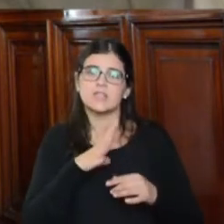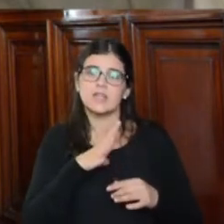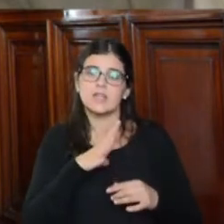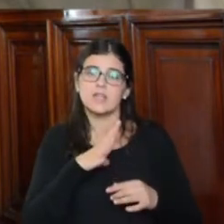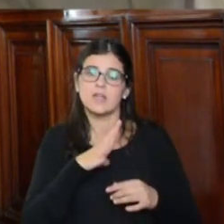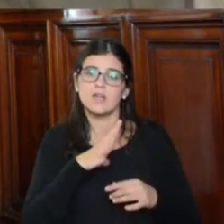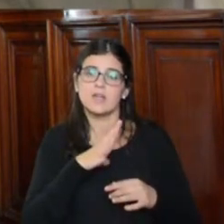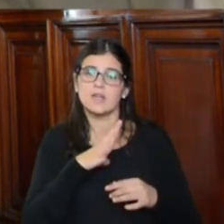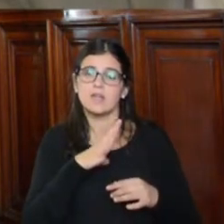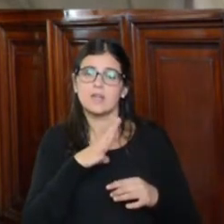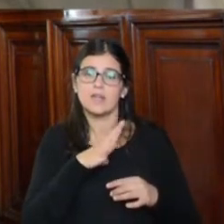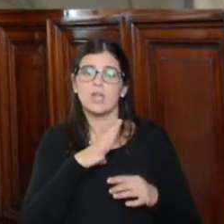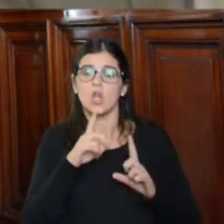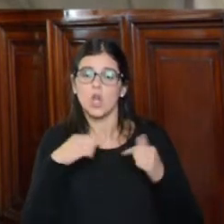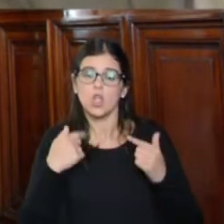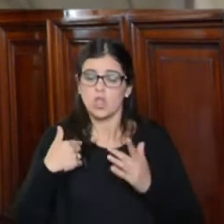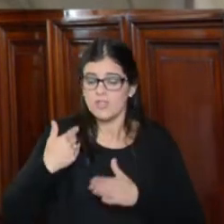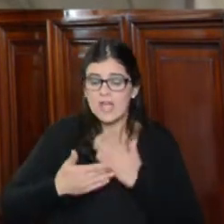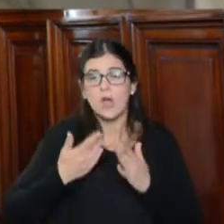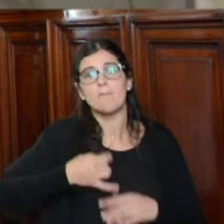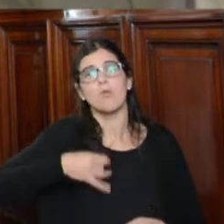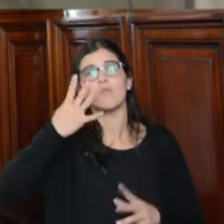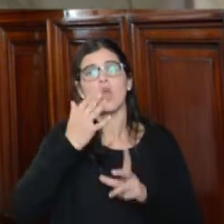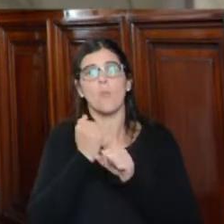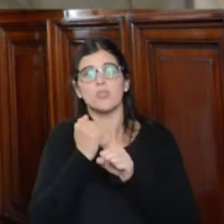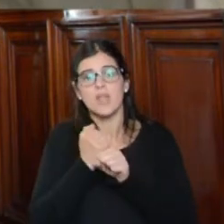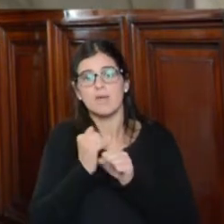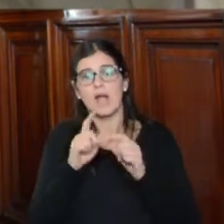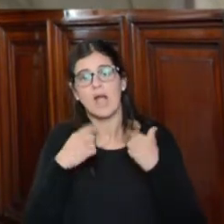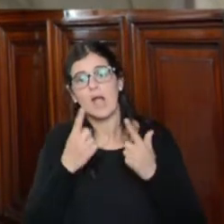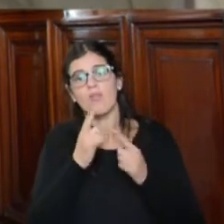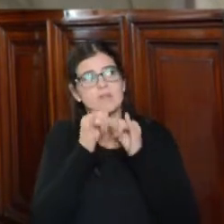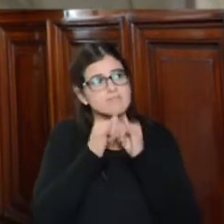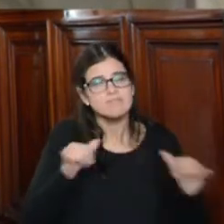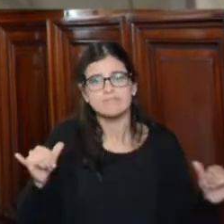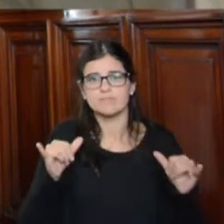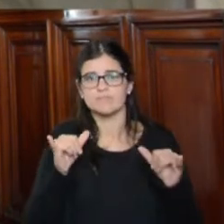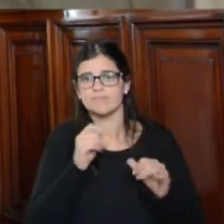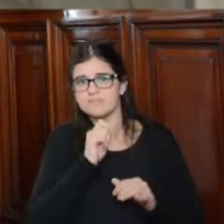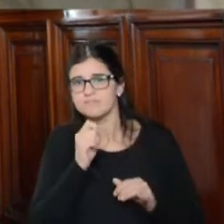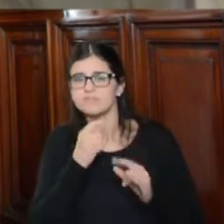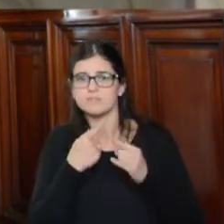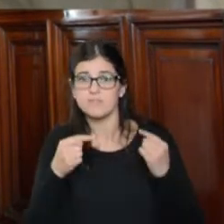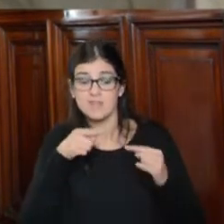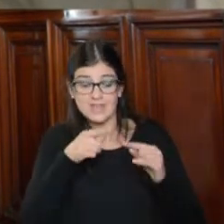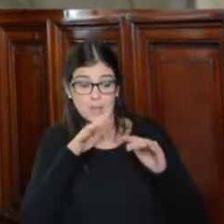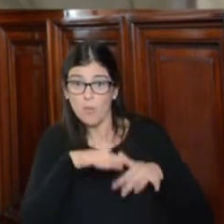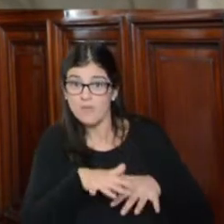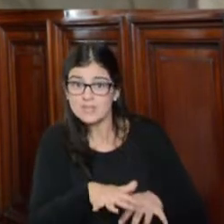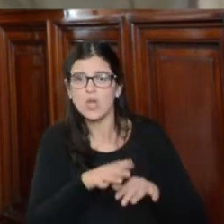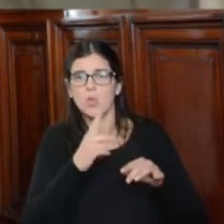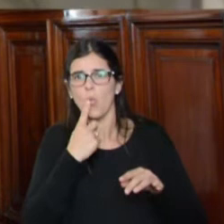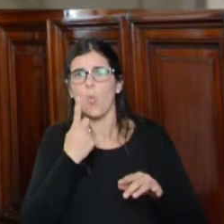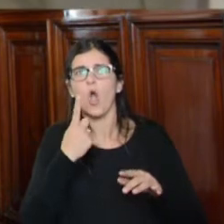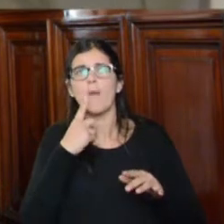de nuestro desarrollo profesional como trabajadores y trabajadoras de prensa. Esa movilización incluyó una